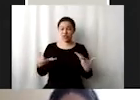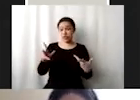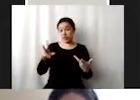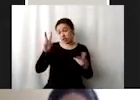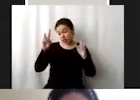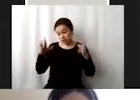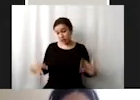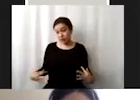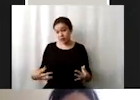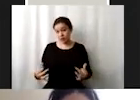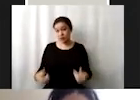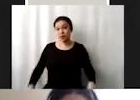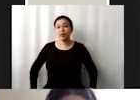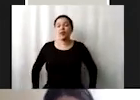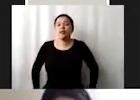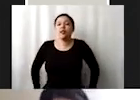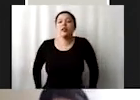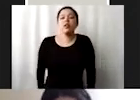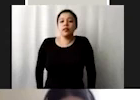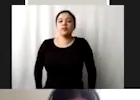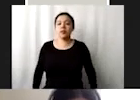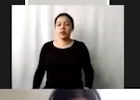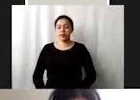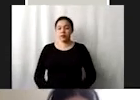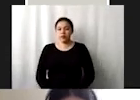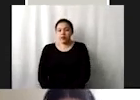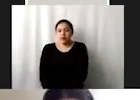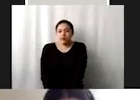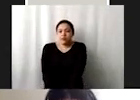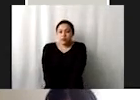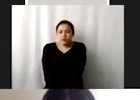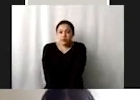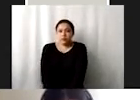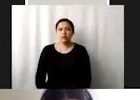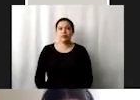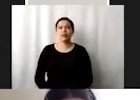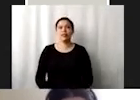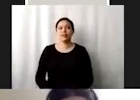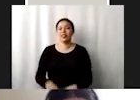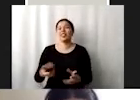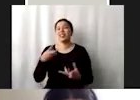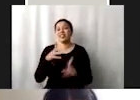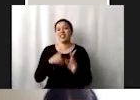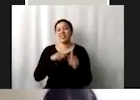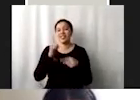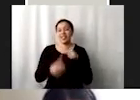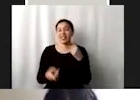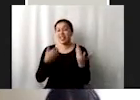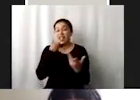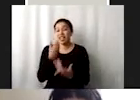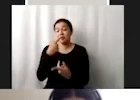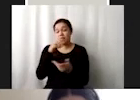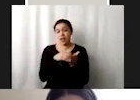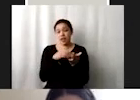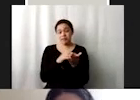que esto implica fue uno de los que incluso querían quitar al momento de negociarse la agenda 2030